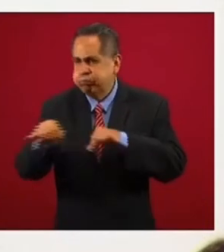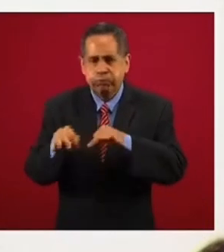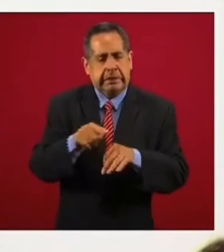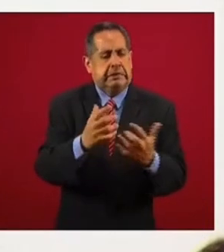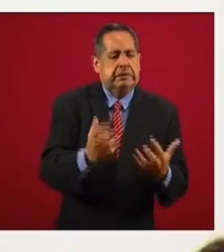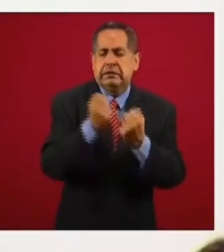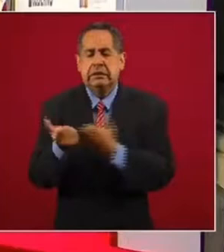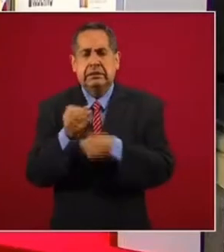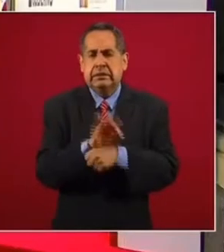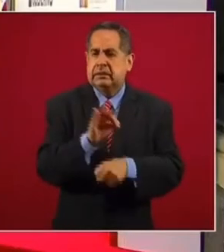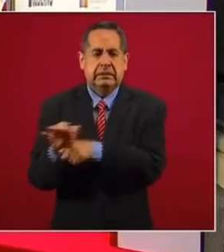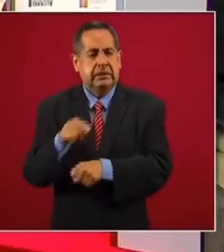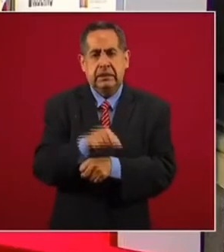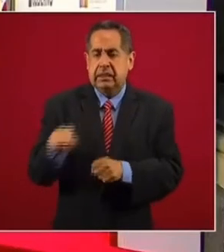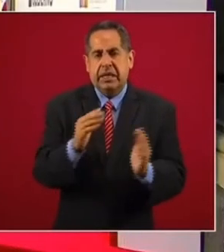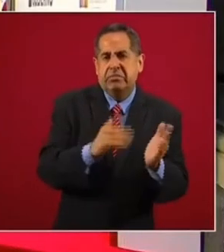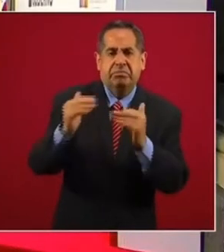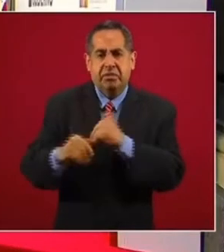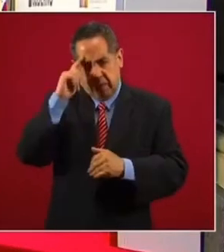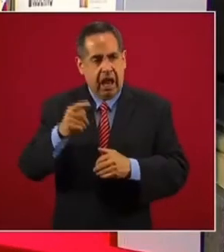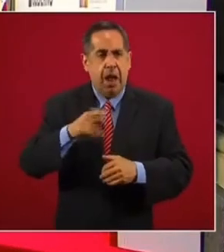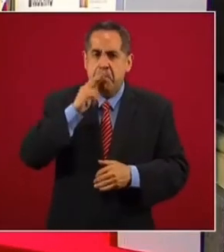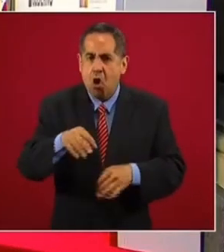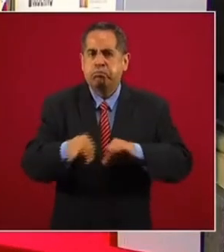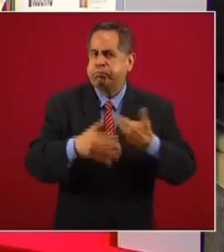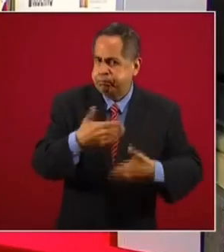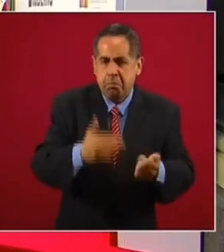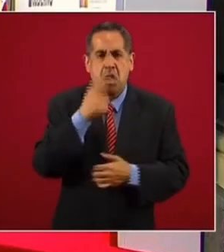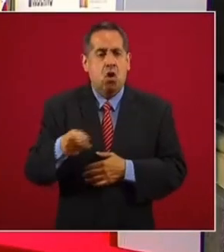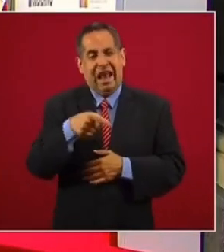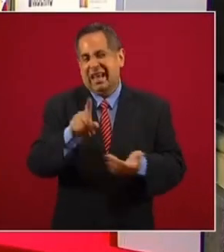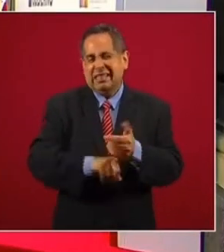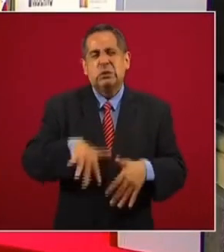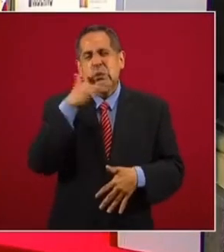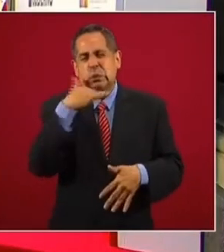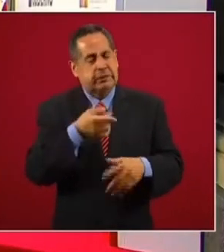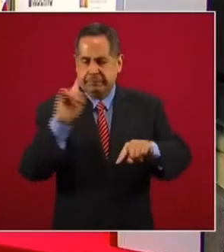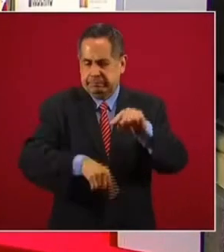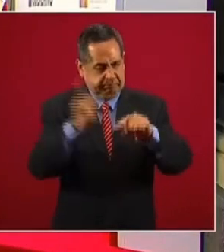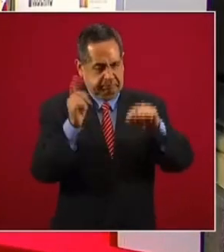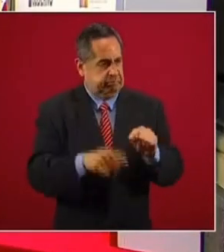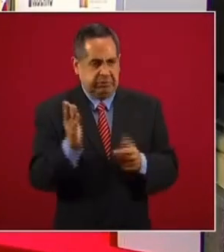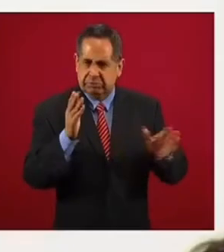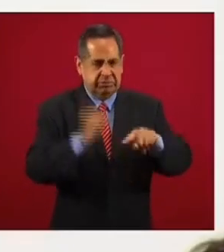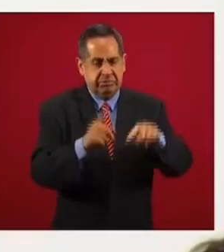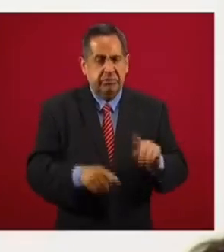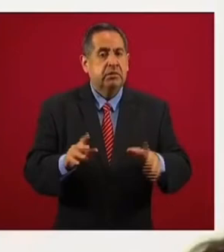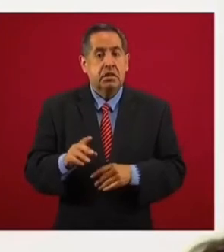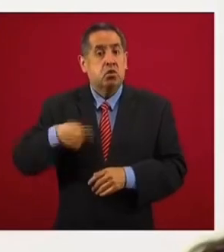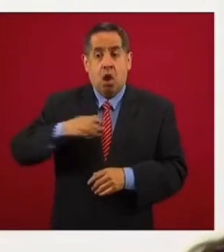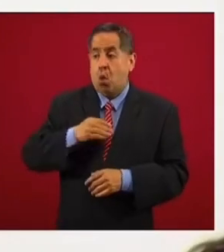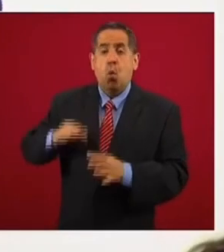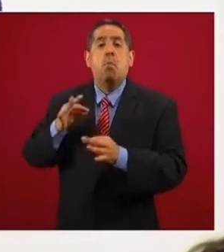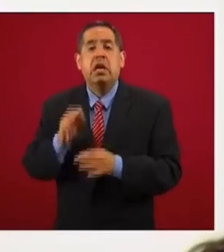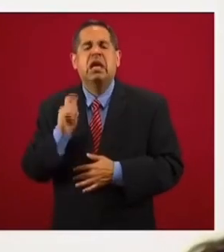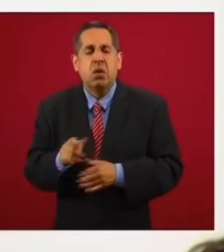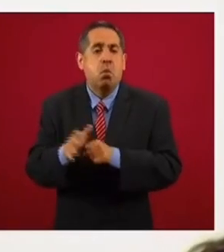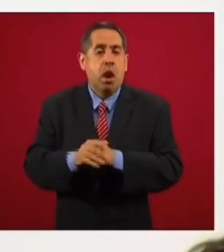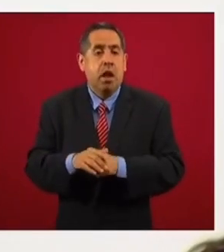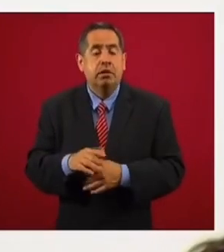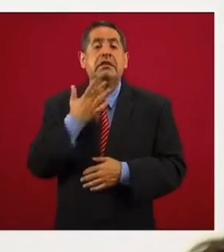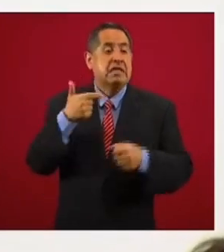estas empresas públicas, haciéndolas más eficientes, limpiándolas de corrupción y cumpliendo el compromiso de no aumentar el precio